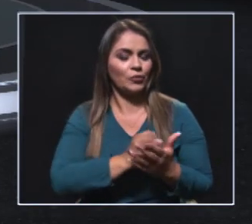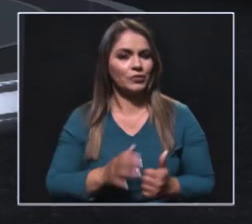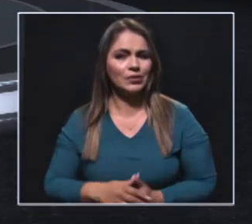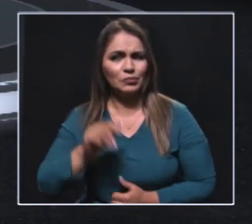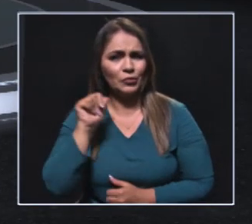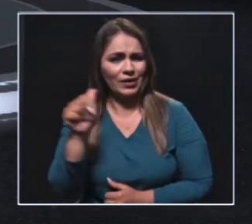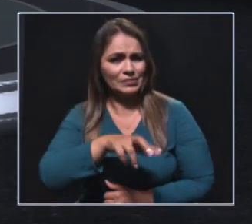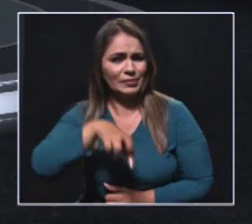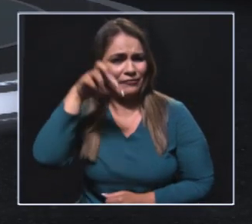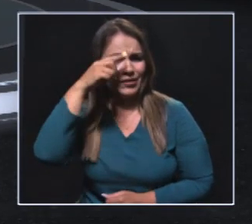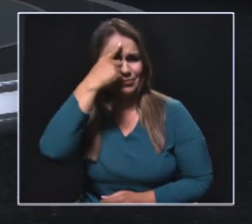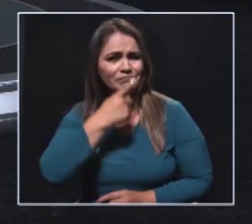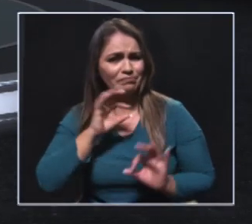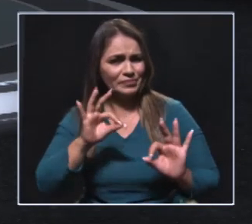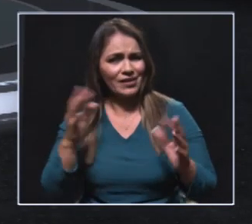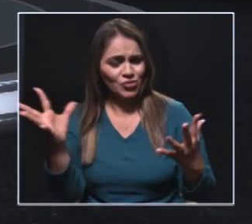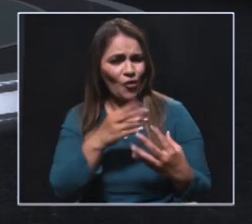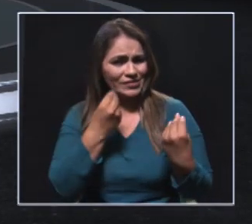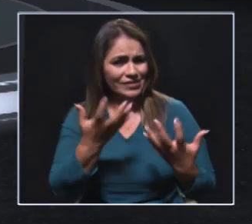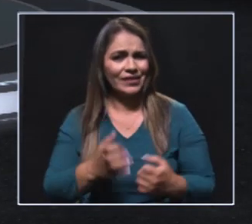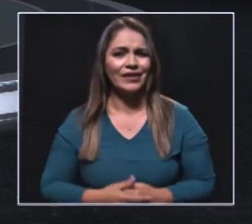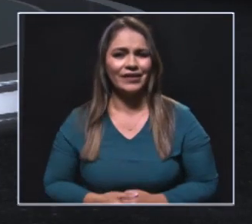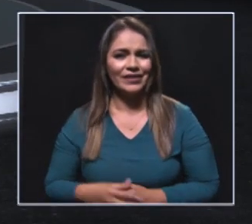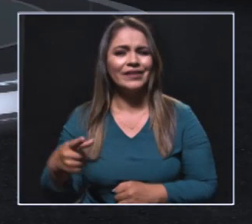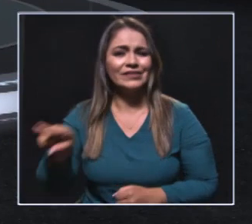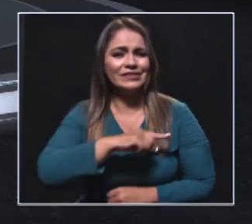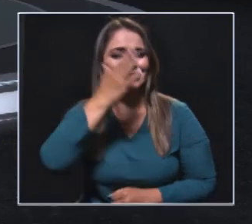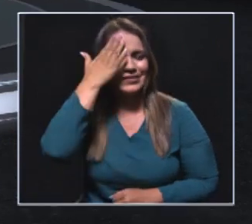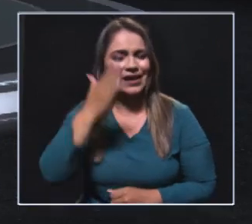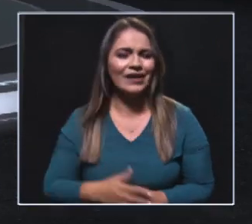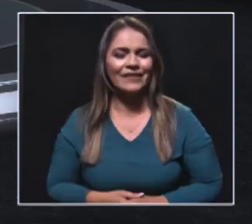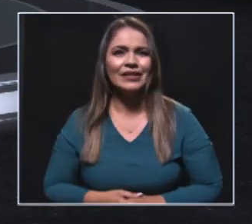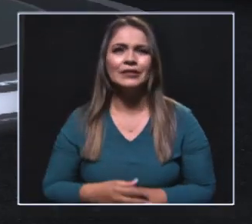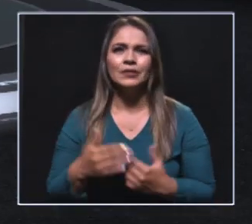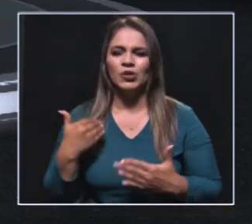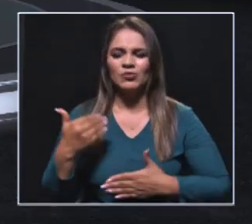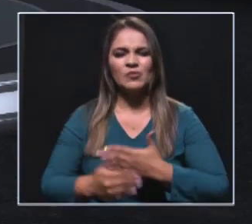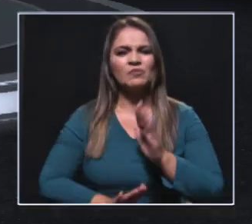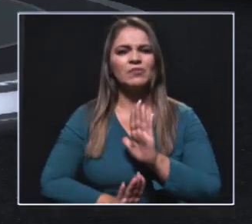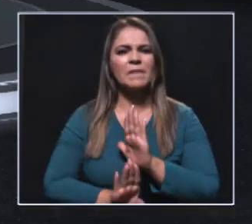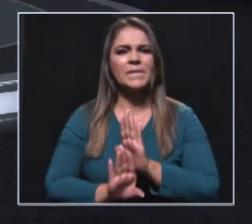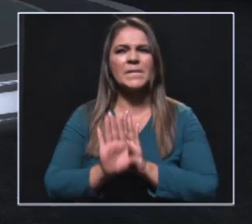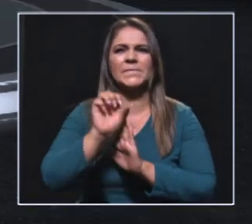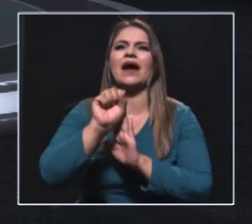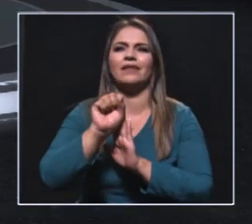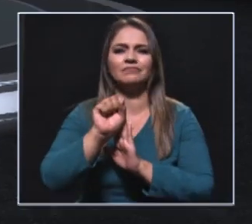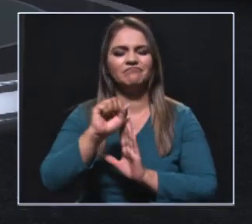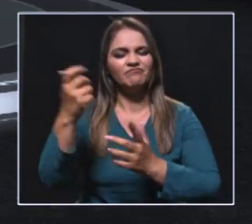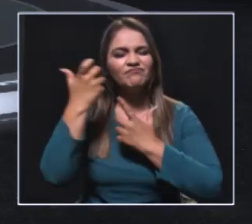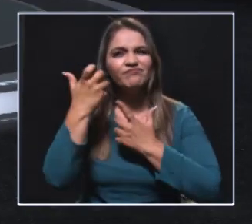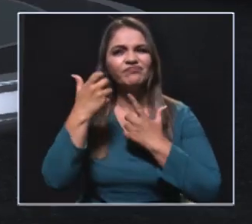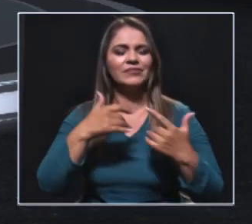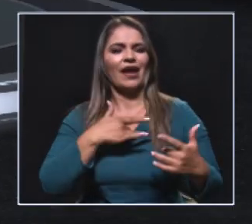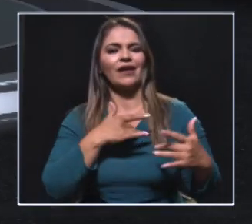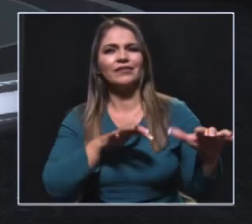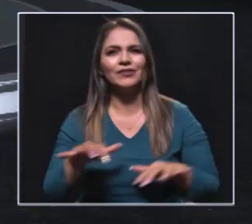formadas, capacitadas y con ganas, porque ya han entendido que una de las formas de alcanzar el éxito es la preparación y la actitud